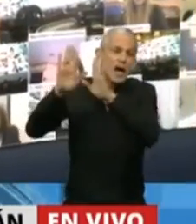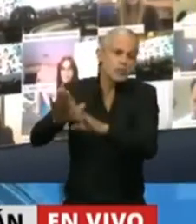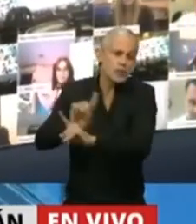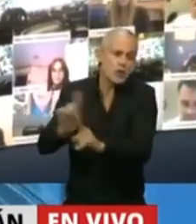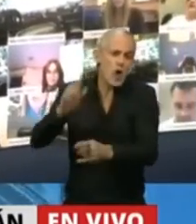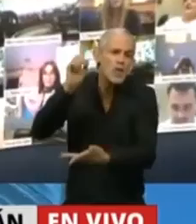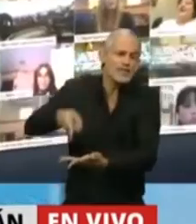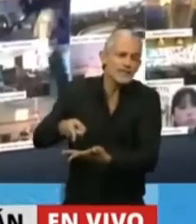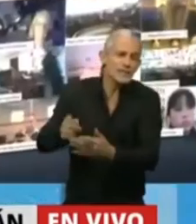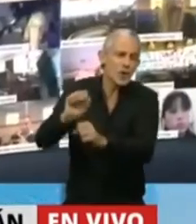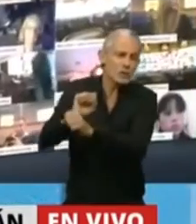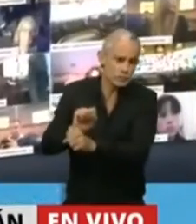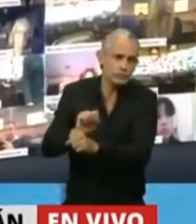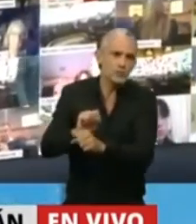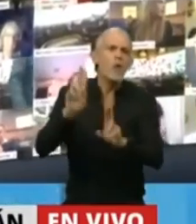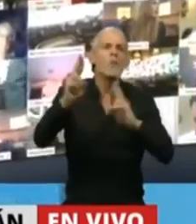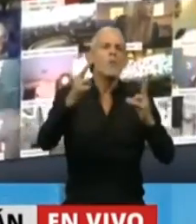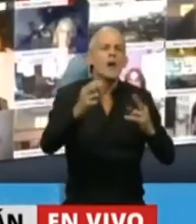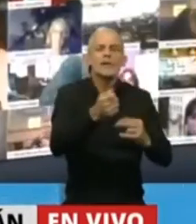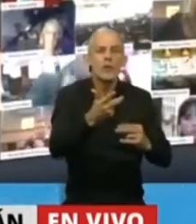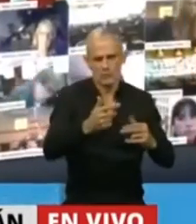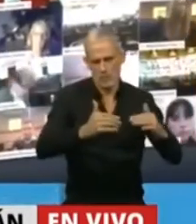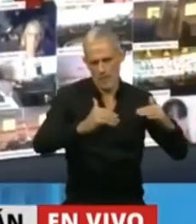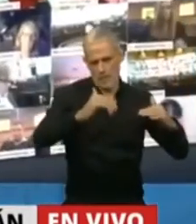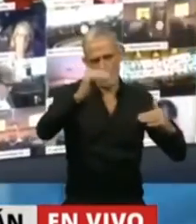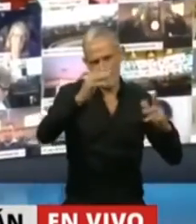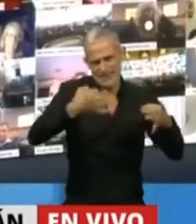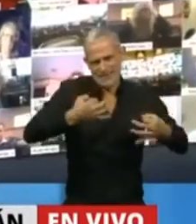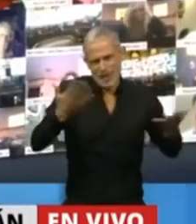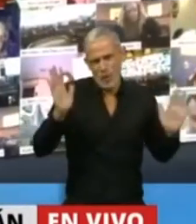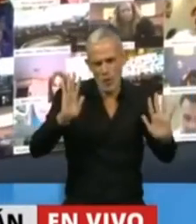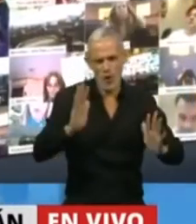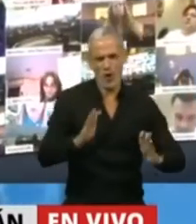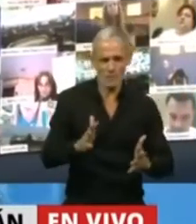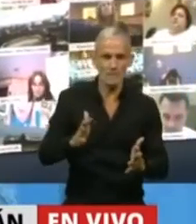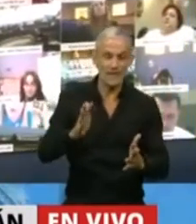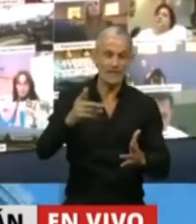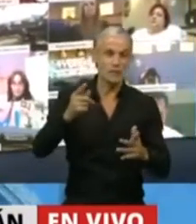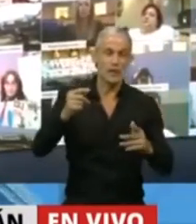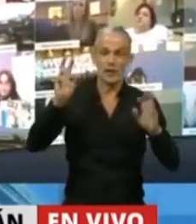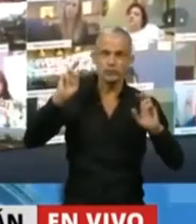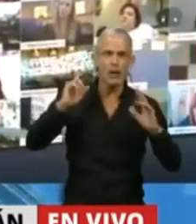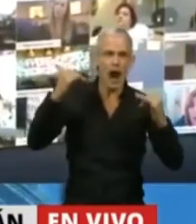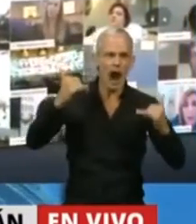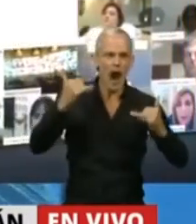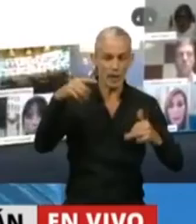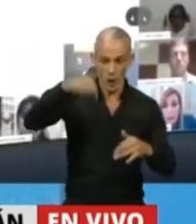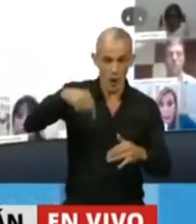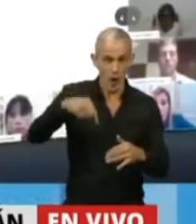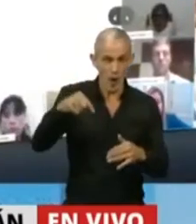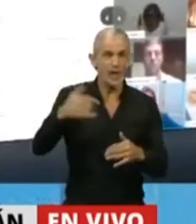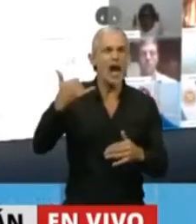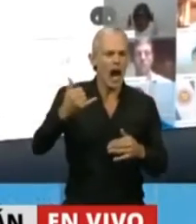hora, tendríamos mucho más muertes. El diputado Buca dio las cifras alarmantes del día de hoy,